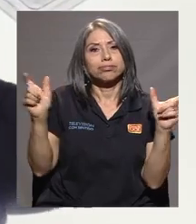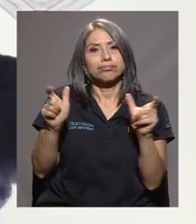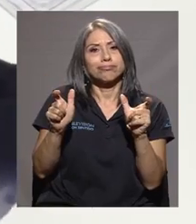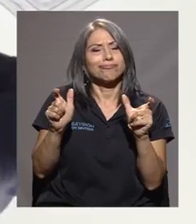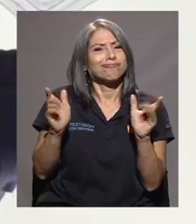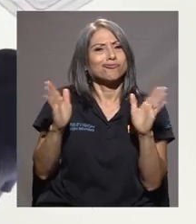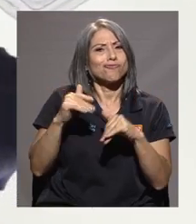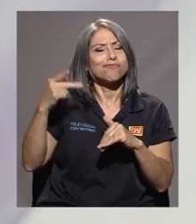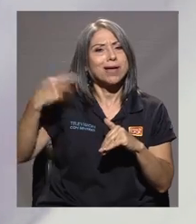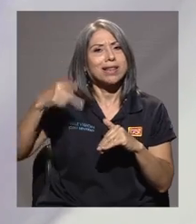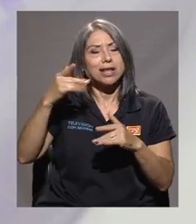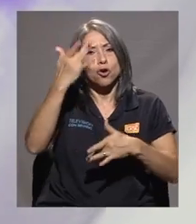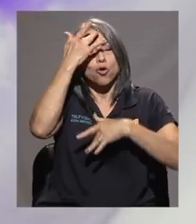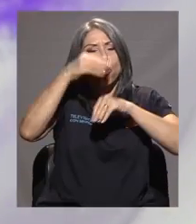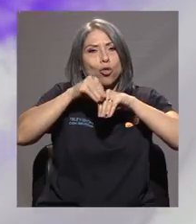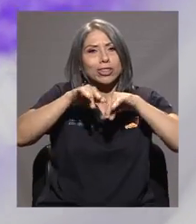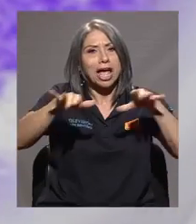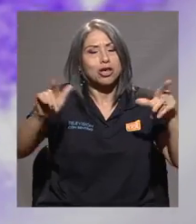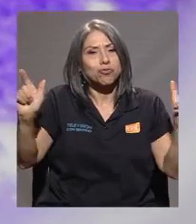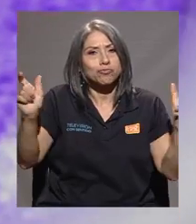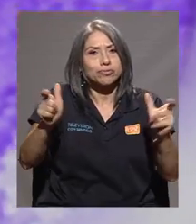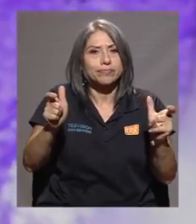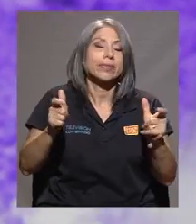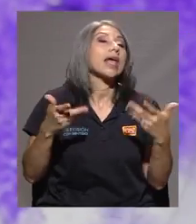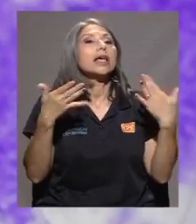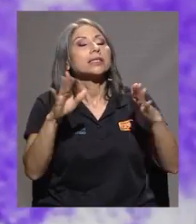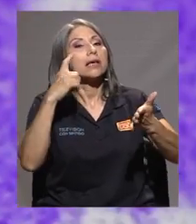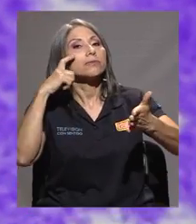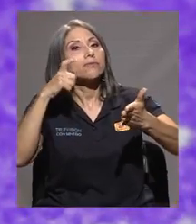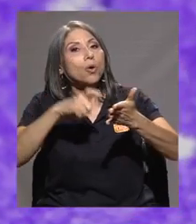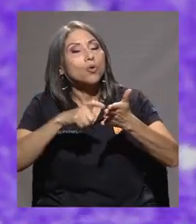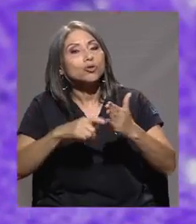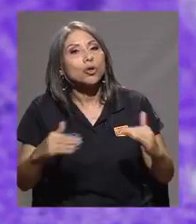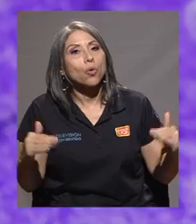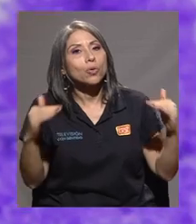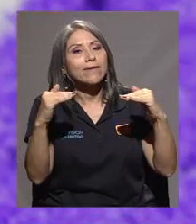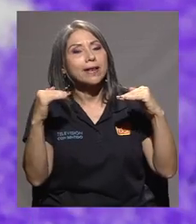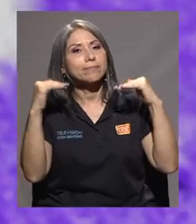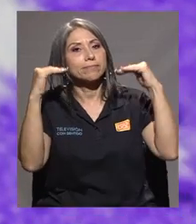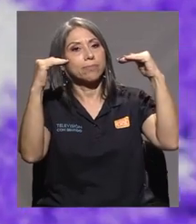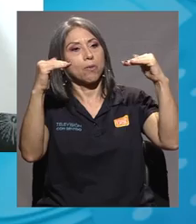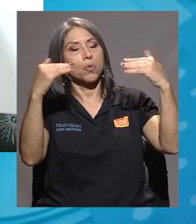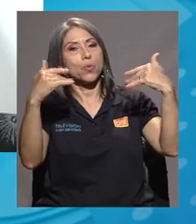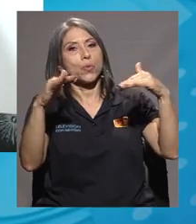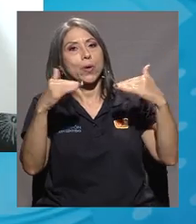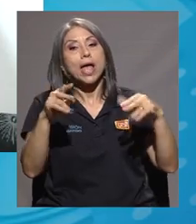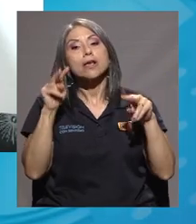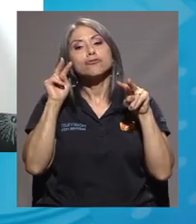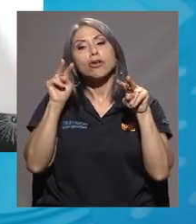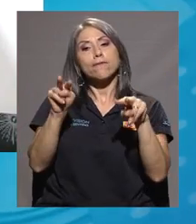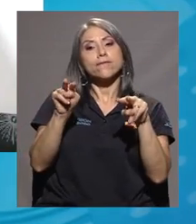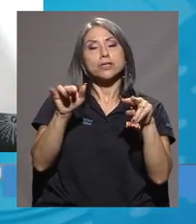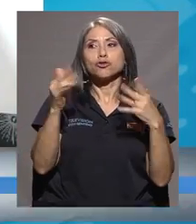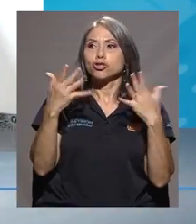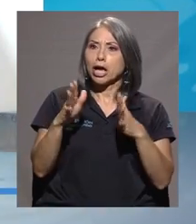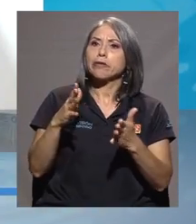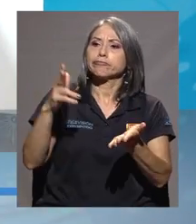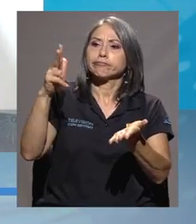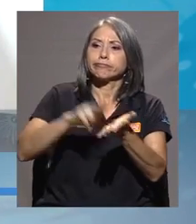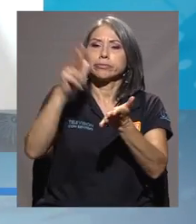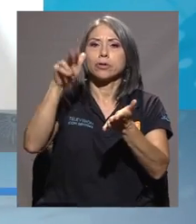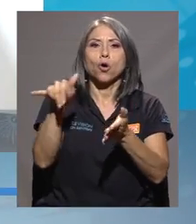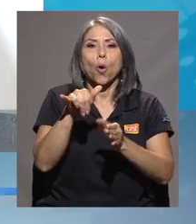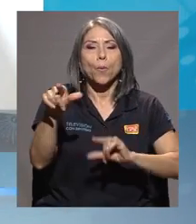de contagio. El ser reconocido a un nivel ya más superior y ser valorado como un